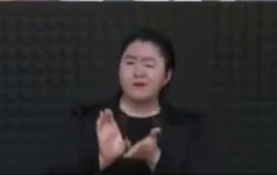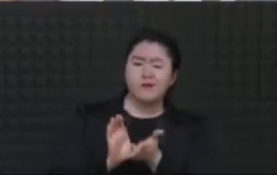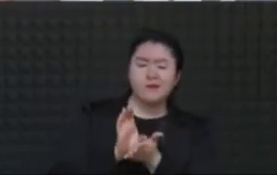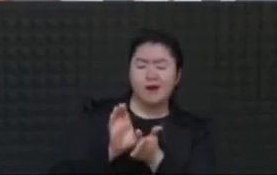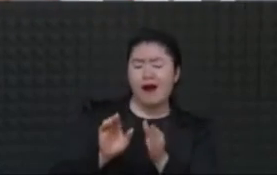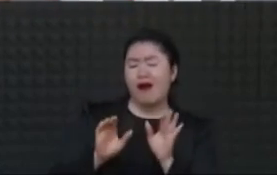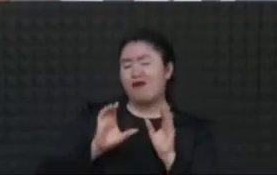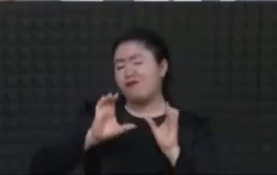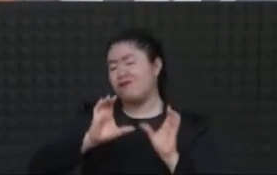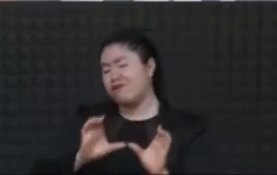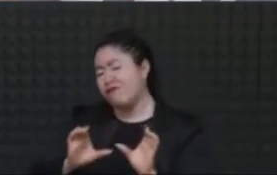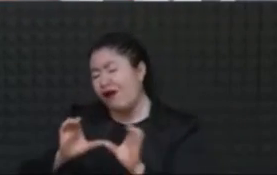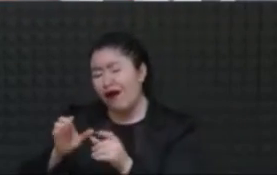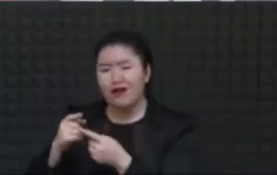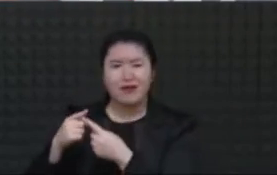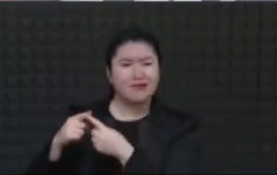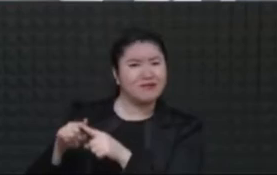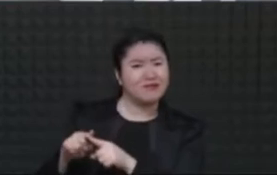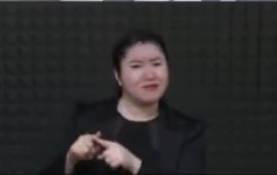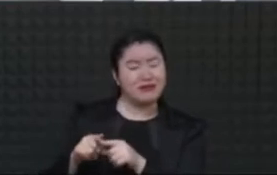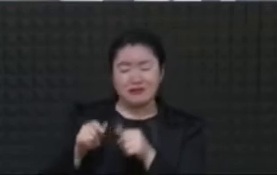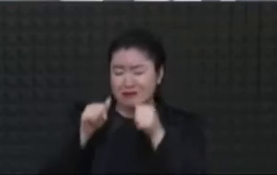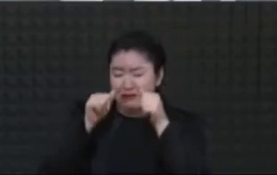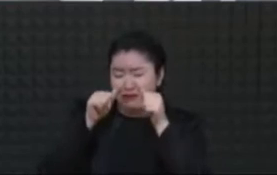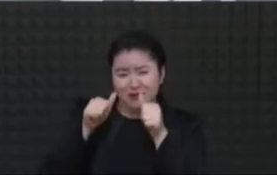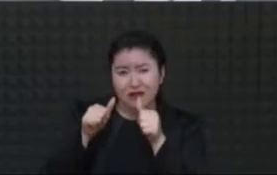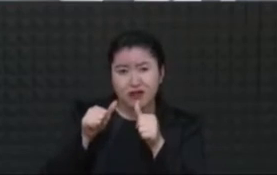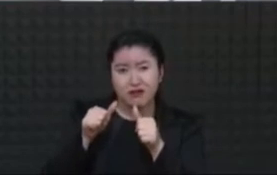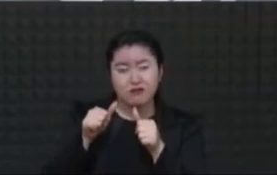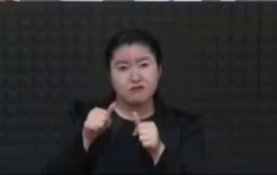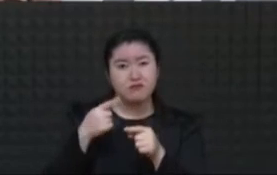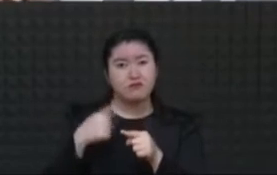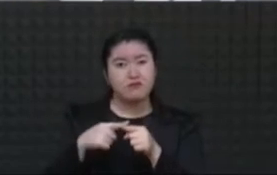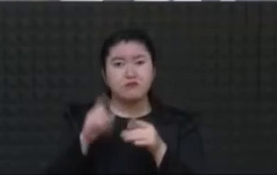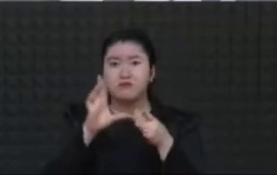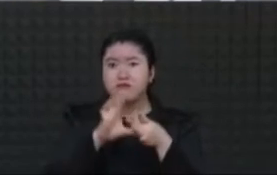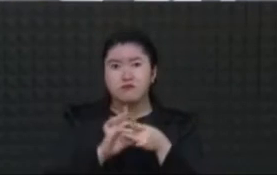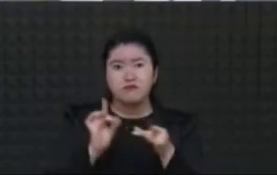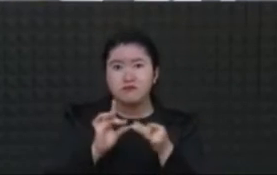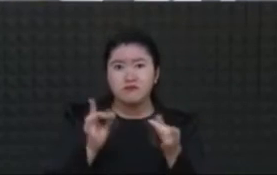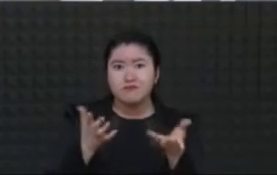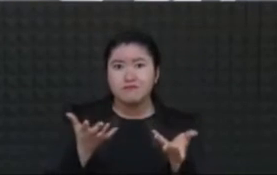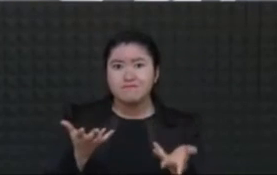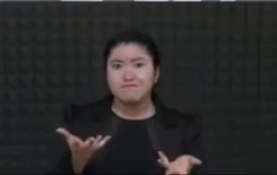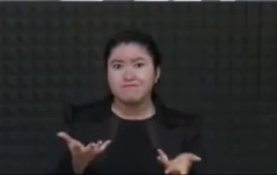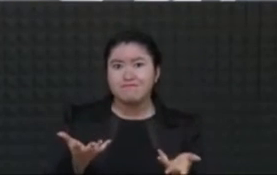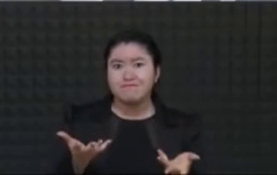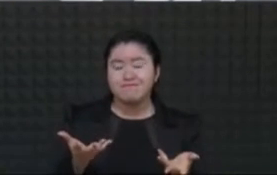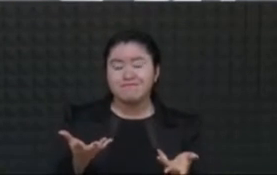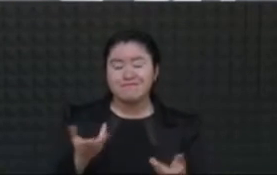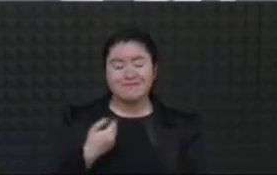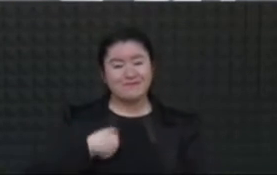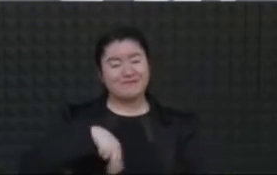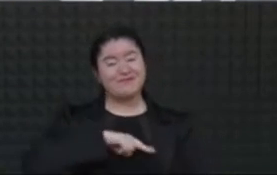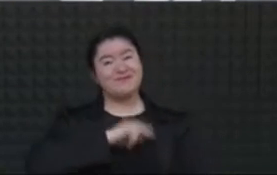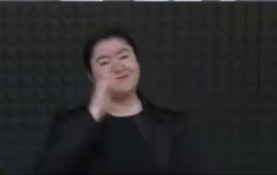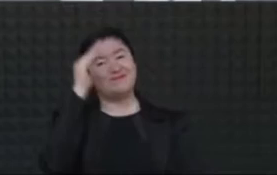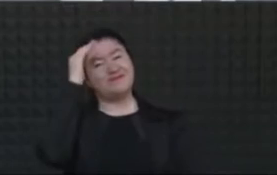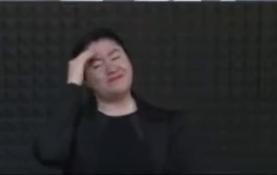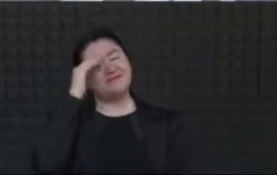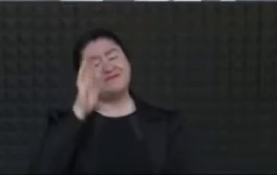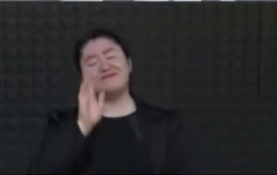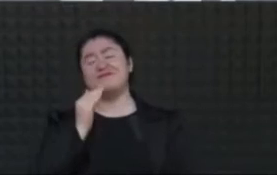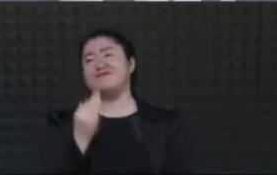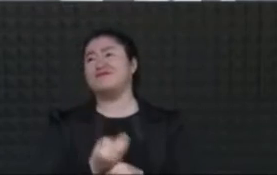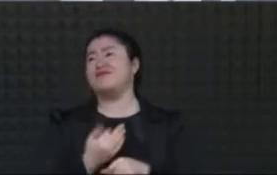sido? Entonces, nosotros creemos hoy que este es un afortunado momento. El que hayamos